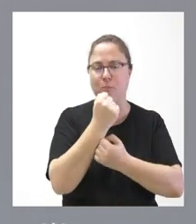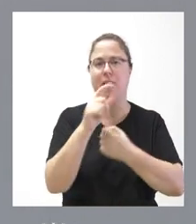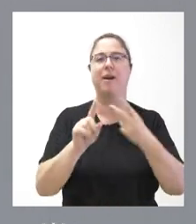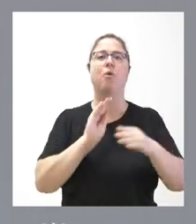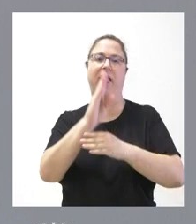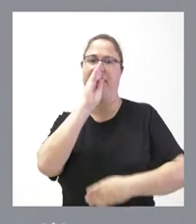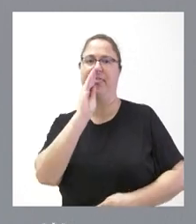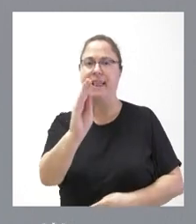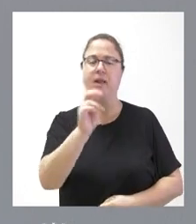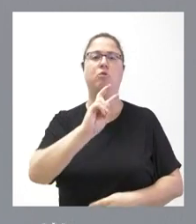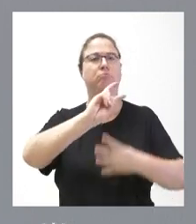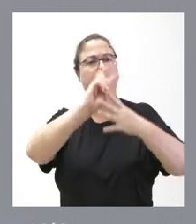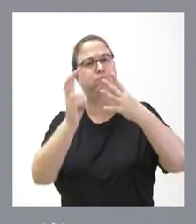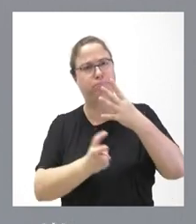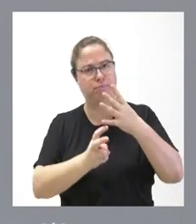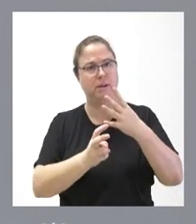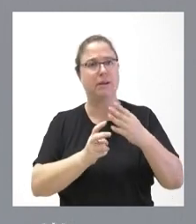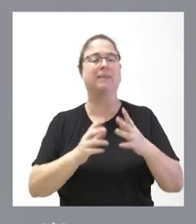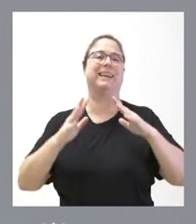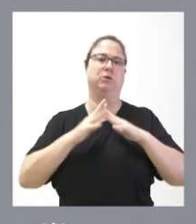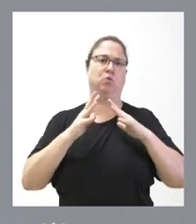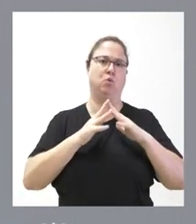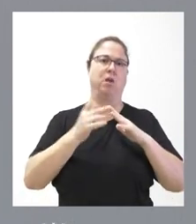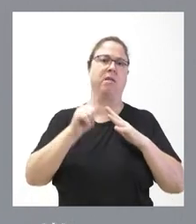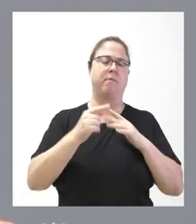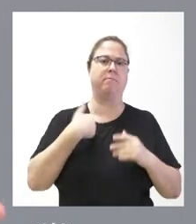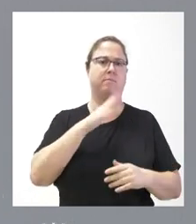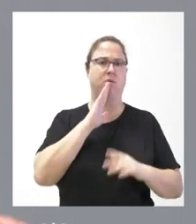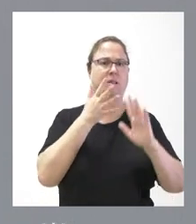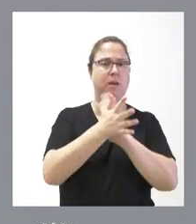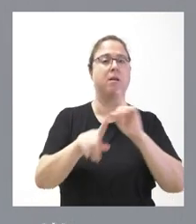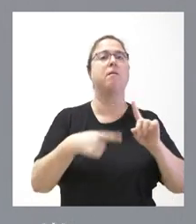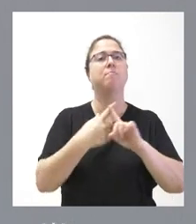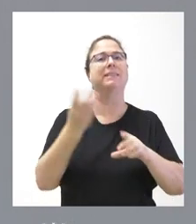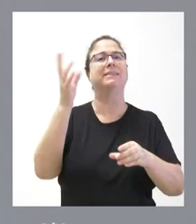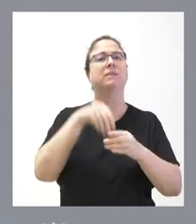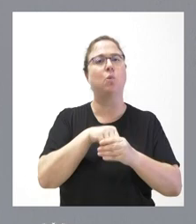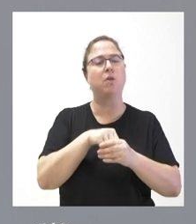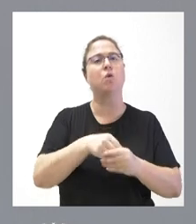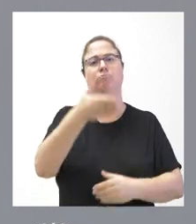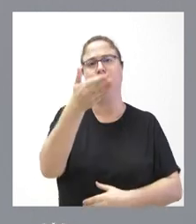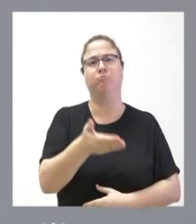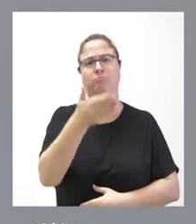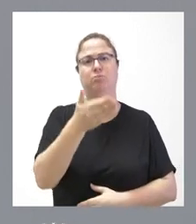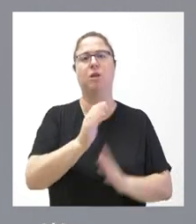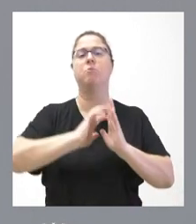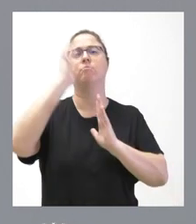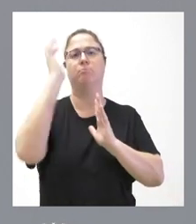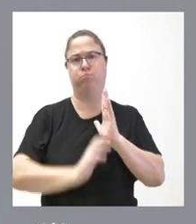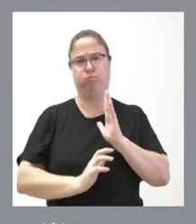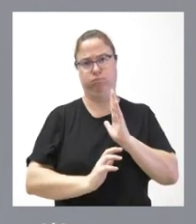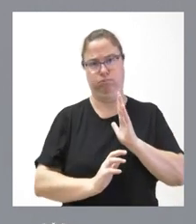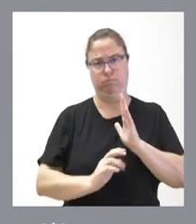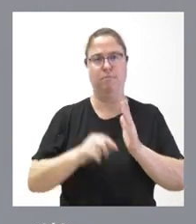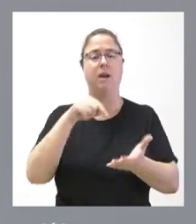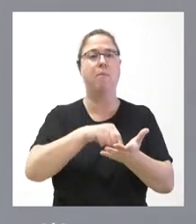ayudas directas, también incluimos las ayudas estructurales que hemos dicho y también incluimos unas importantes rebajas impositivas.